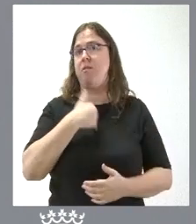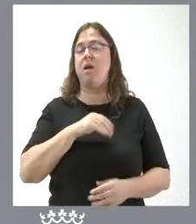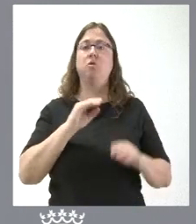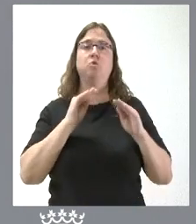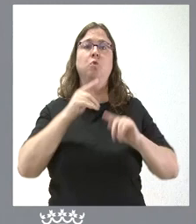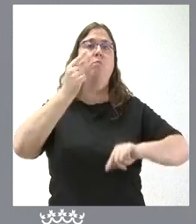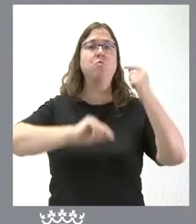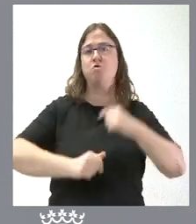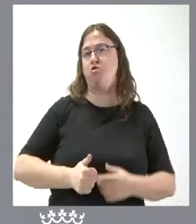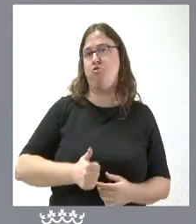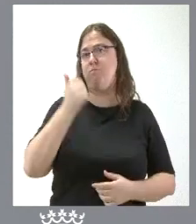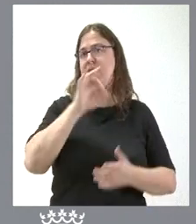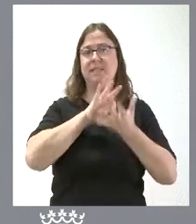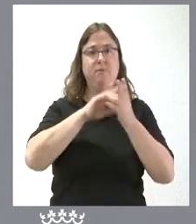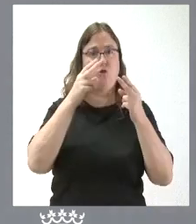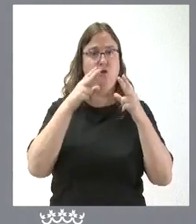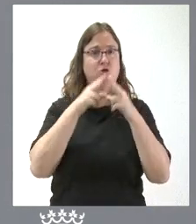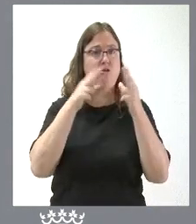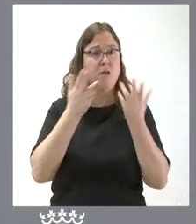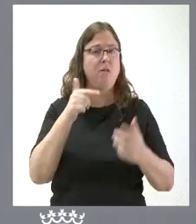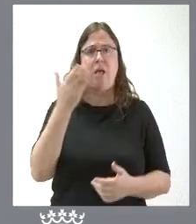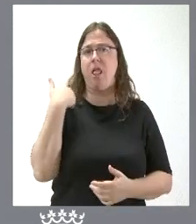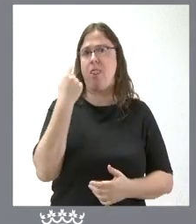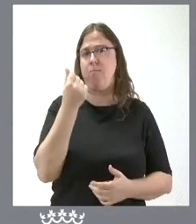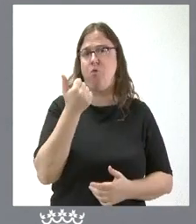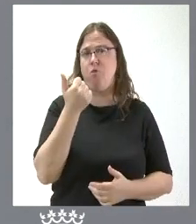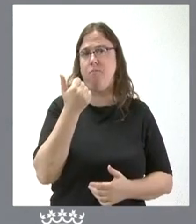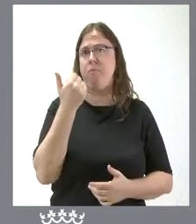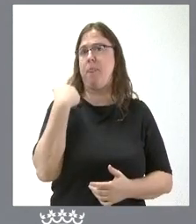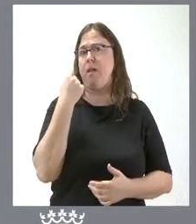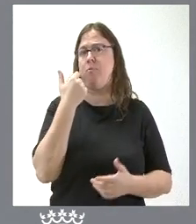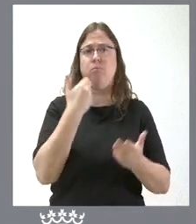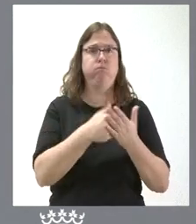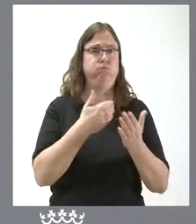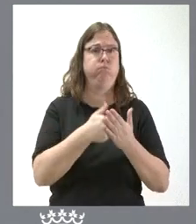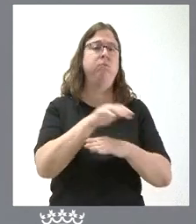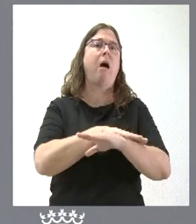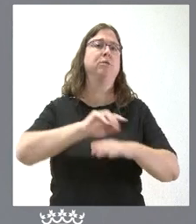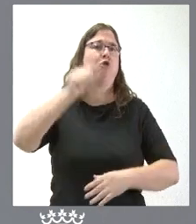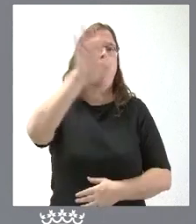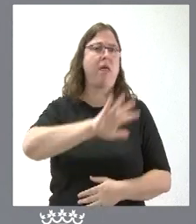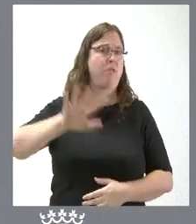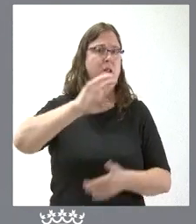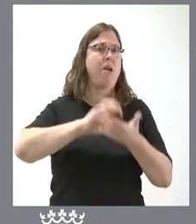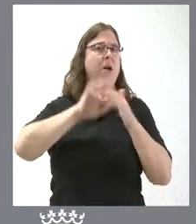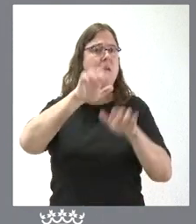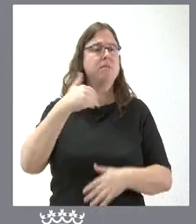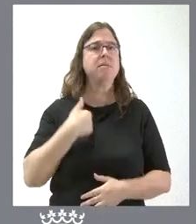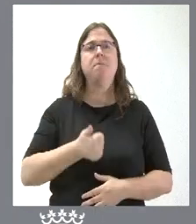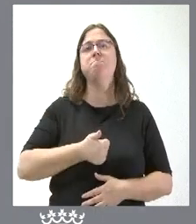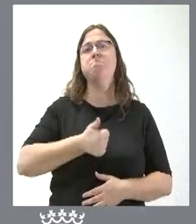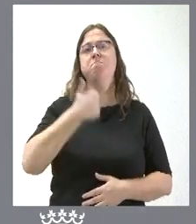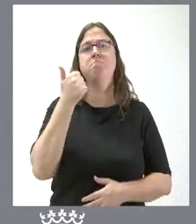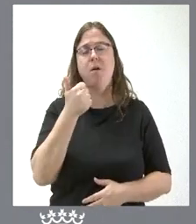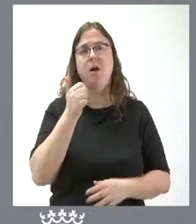presupuesto dedica a los servicios sociales eso es algo que hace poco se certificó en el ámbito nacional Castilla y es la comunidad que más porcentaje dedica